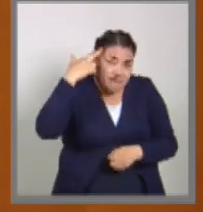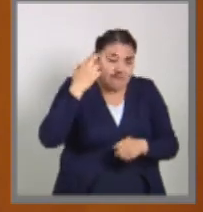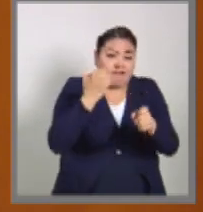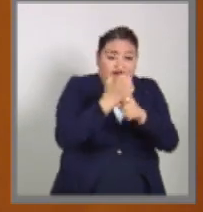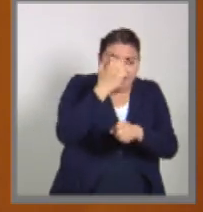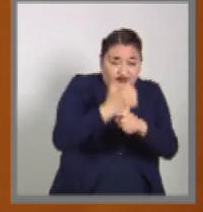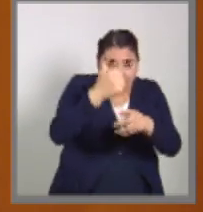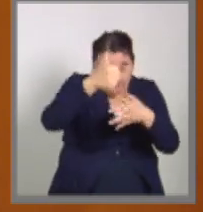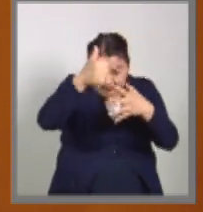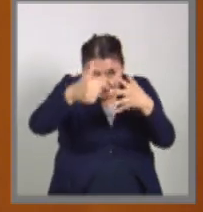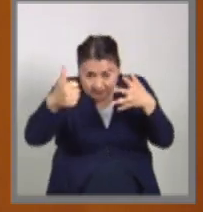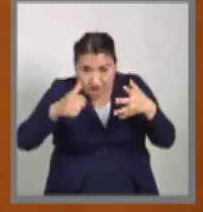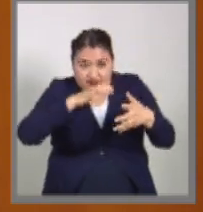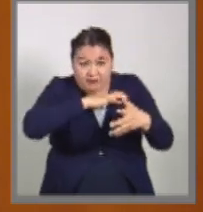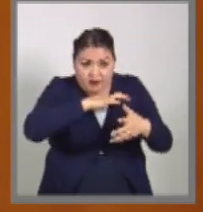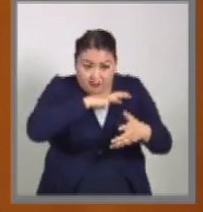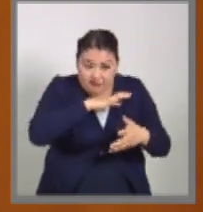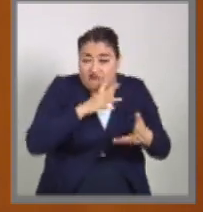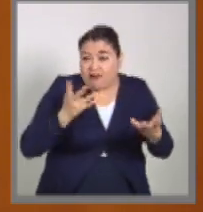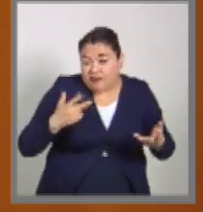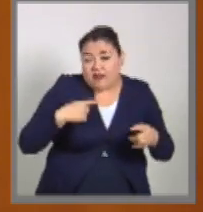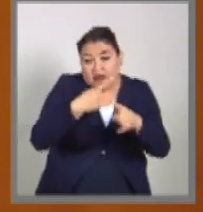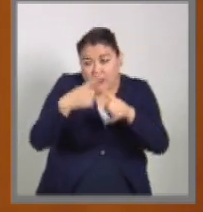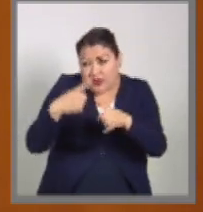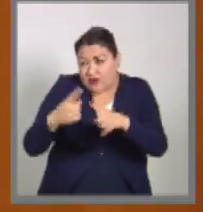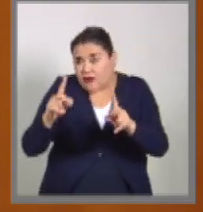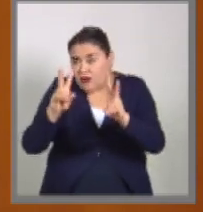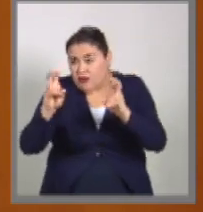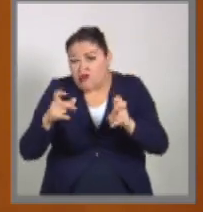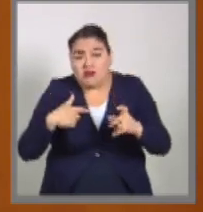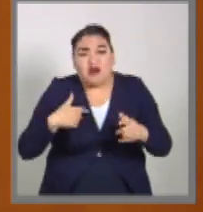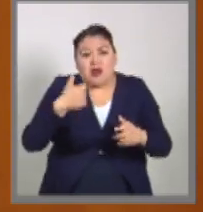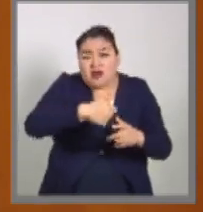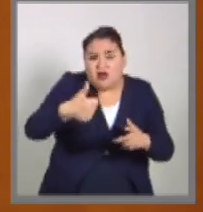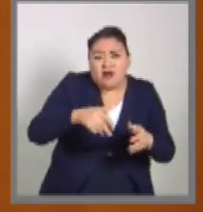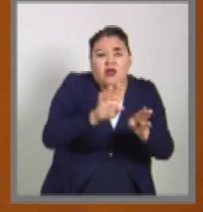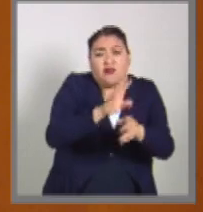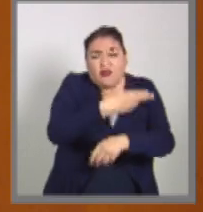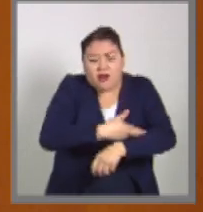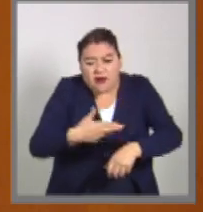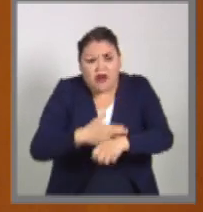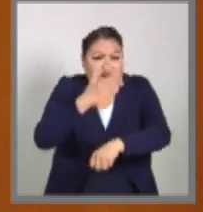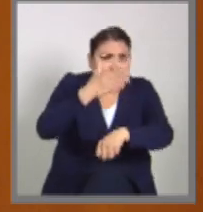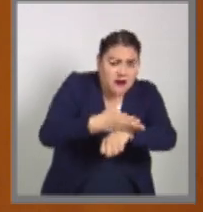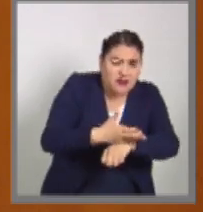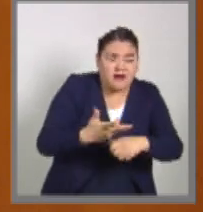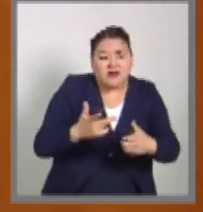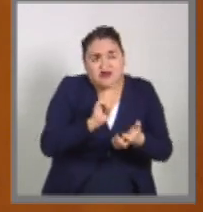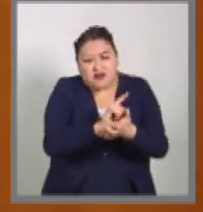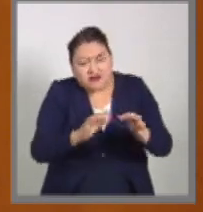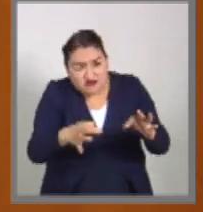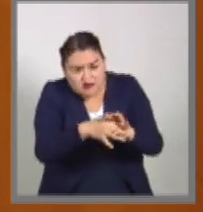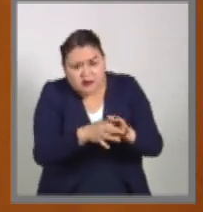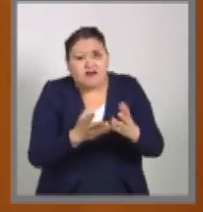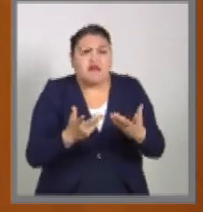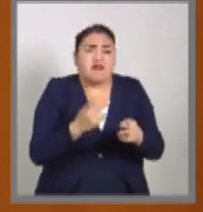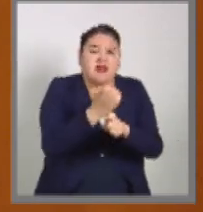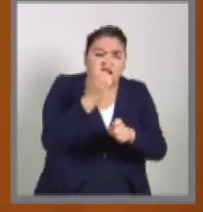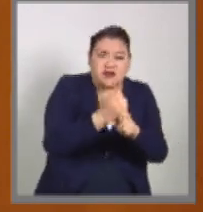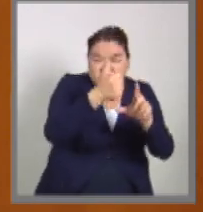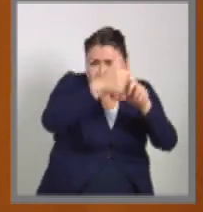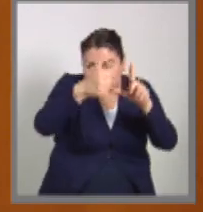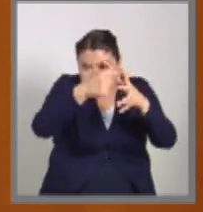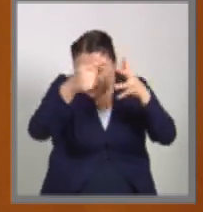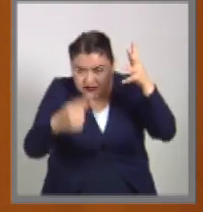local se enfrentan circunstancias que tienen que ver con el fuero común, que tienen que ver con la legislación local, que tienen que ver con